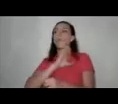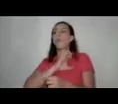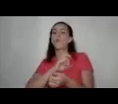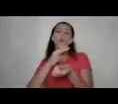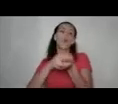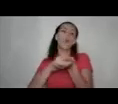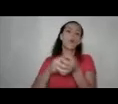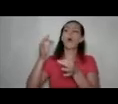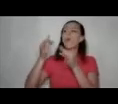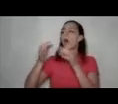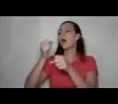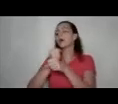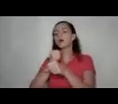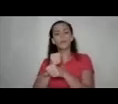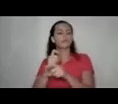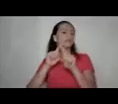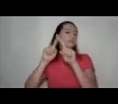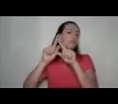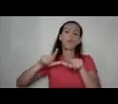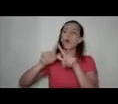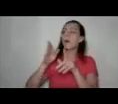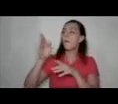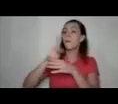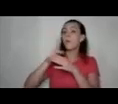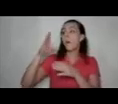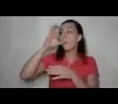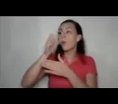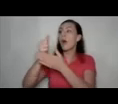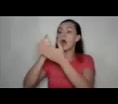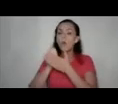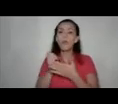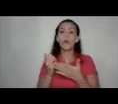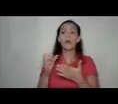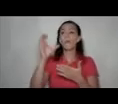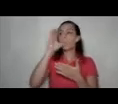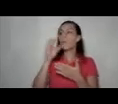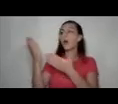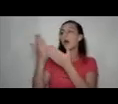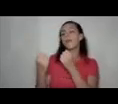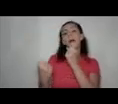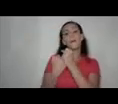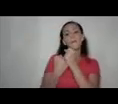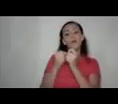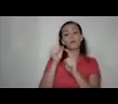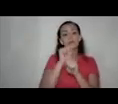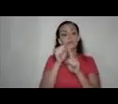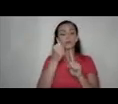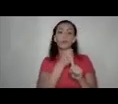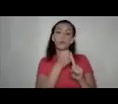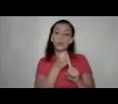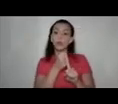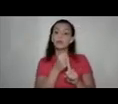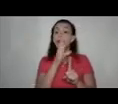un juzgado, el trabajo, etcétera, o algún profesional buscando ayuda, buscando que se le dé un apoyo ante la situación de violencia y